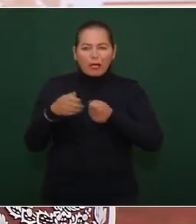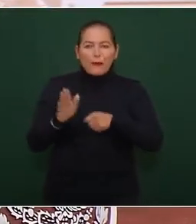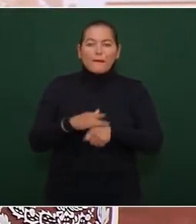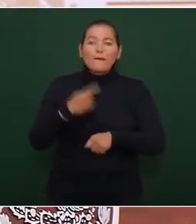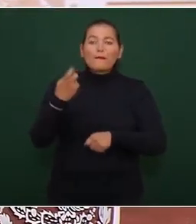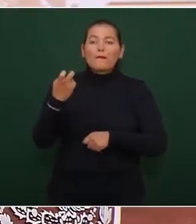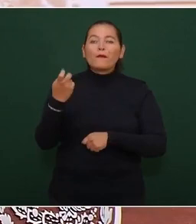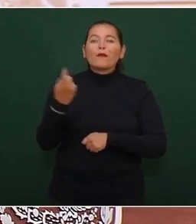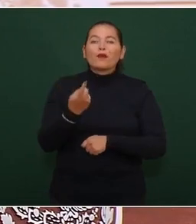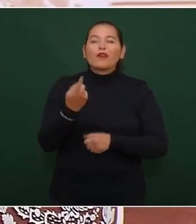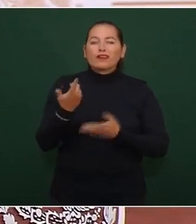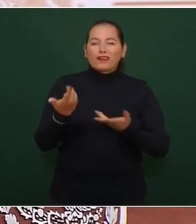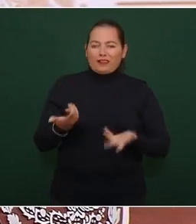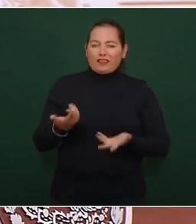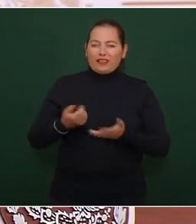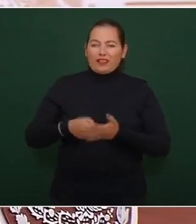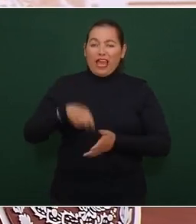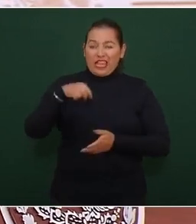mafia